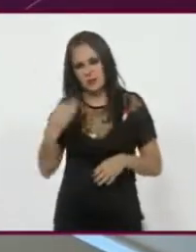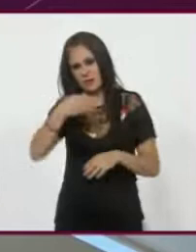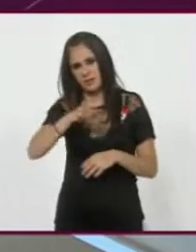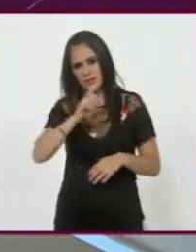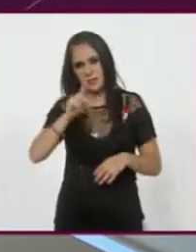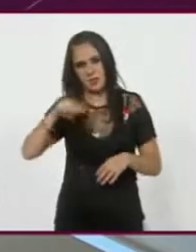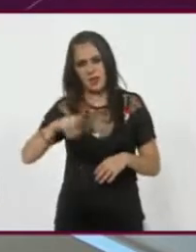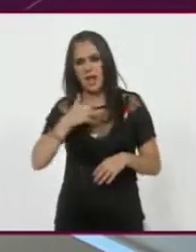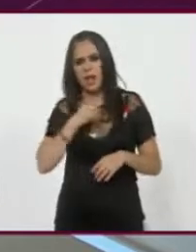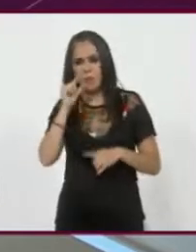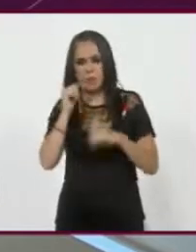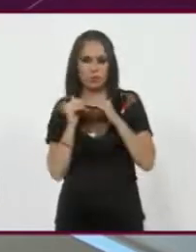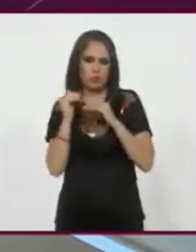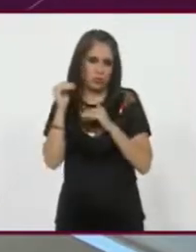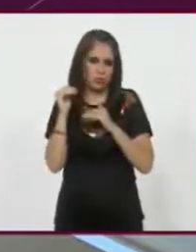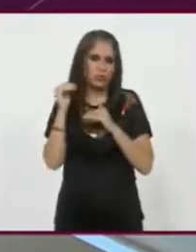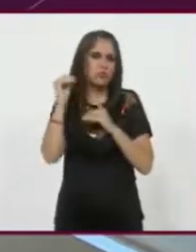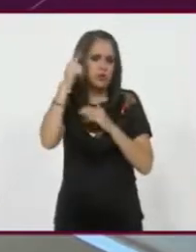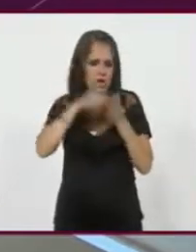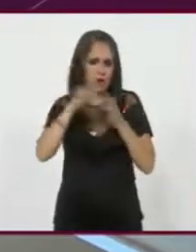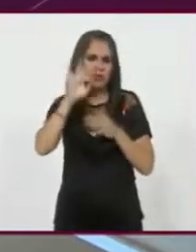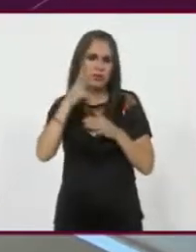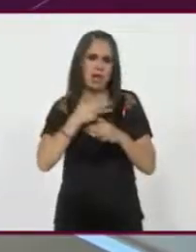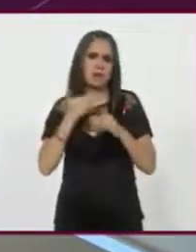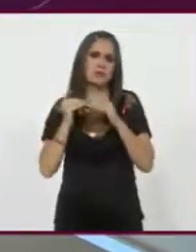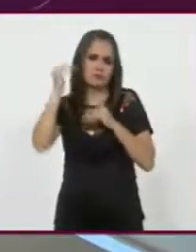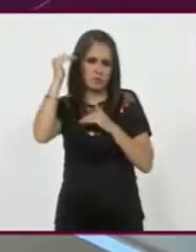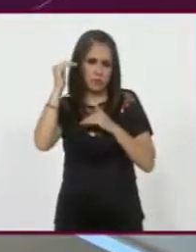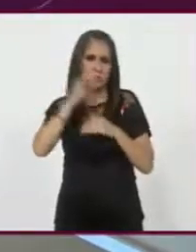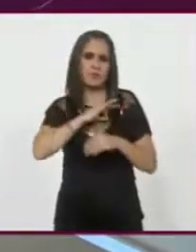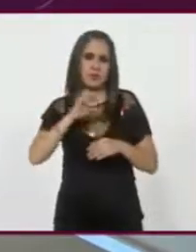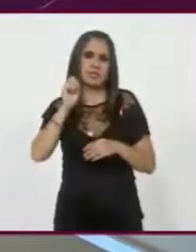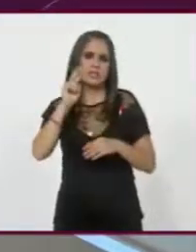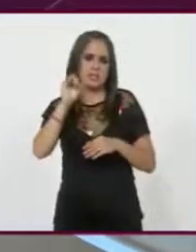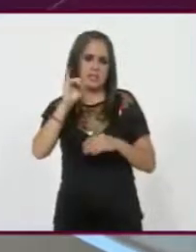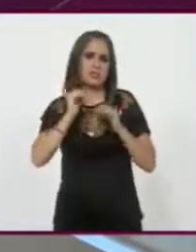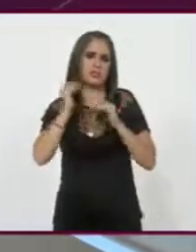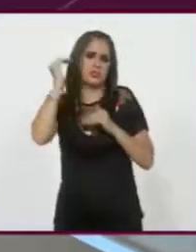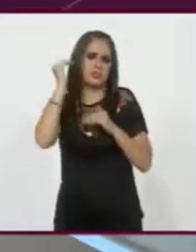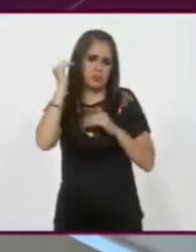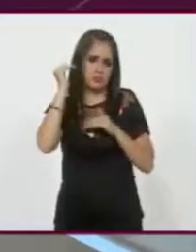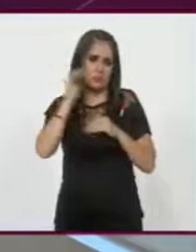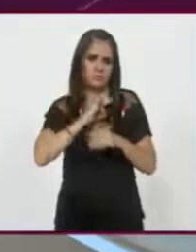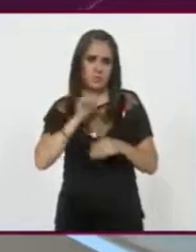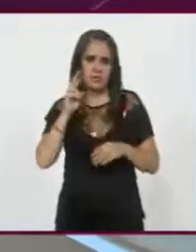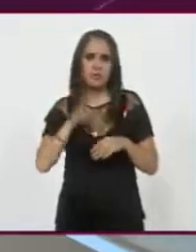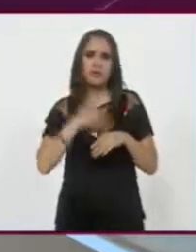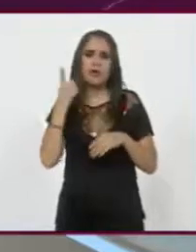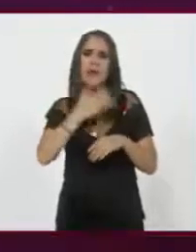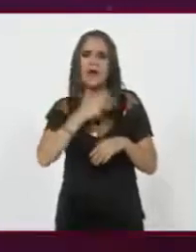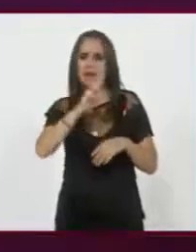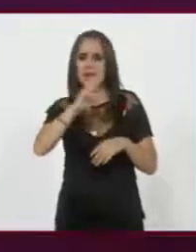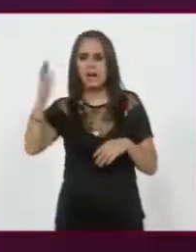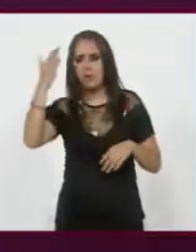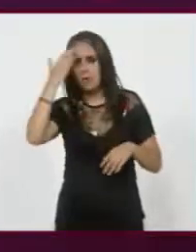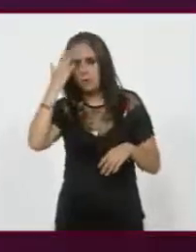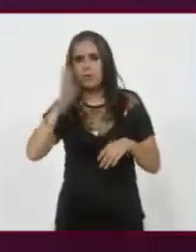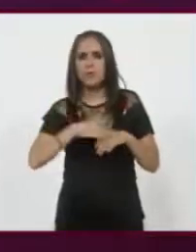Sí, yo creo que no, yo creo que va a subir. ¿Crees que va a subir? No, sí, creo que va a subir. Es decir, el reconocimiento del